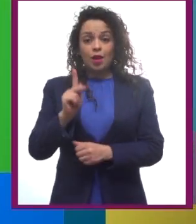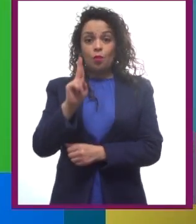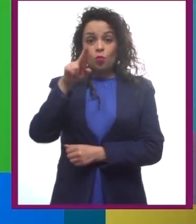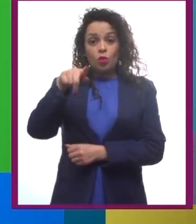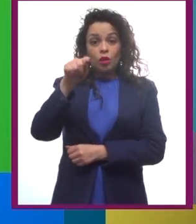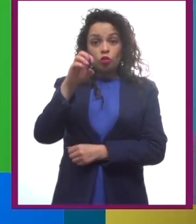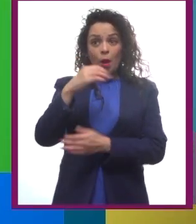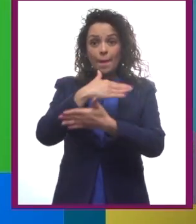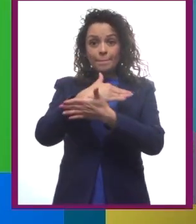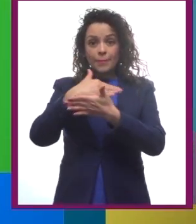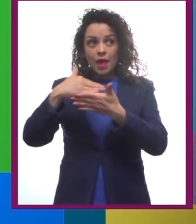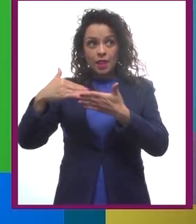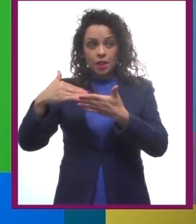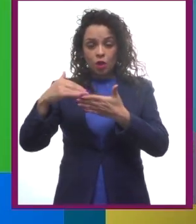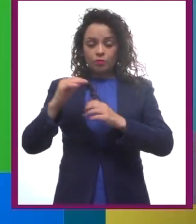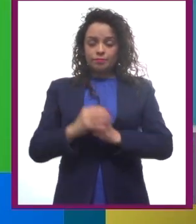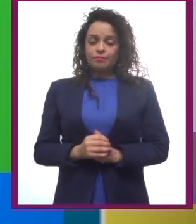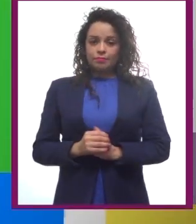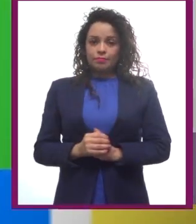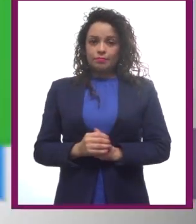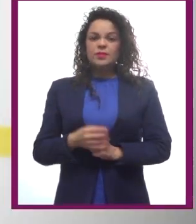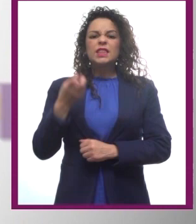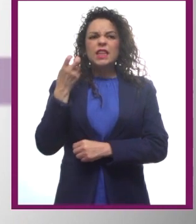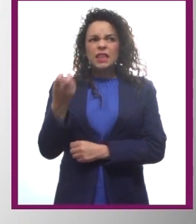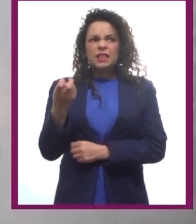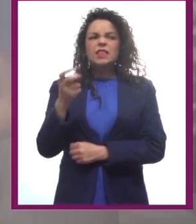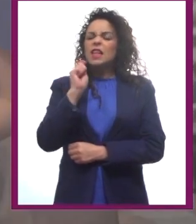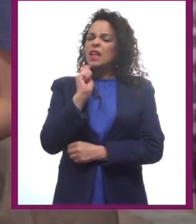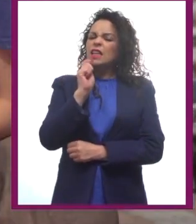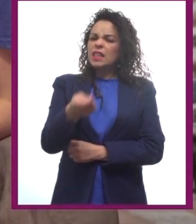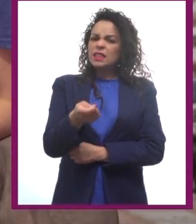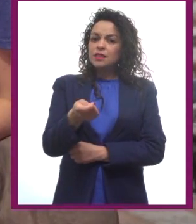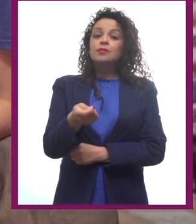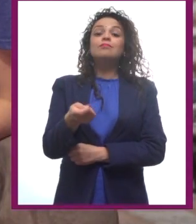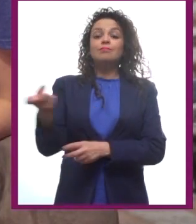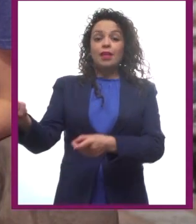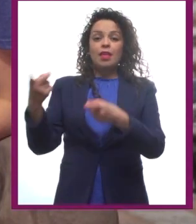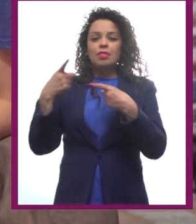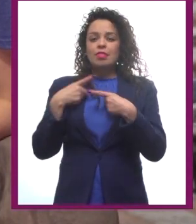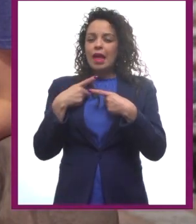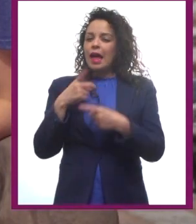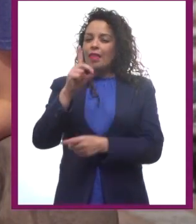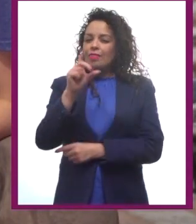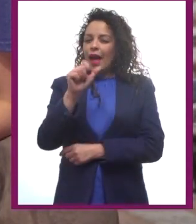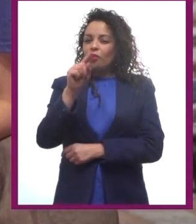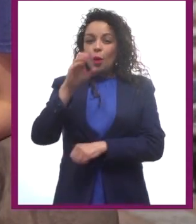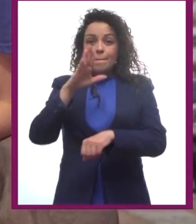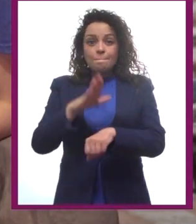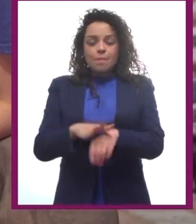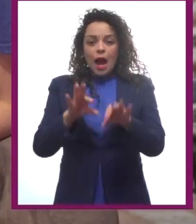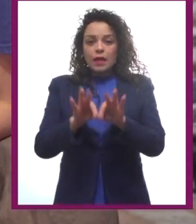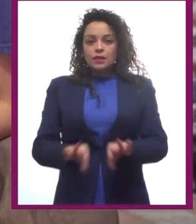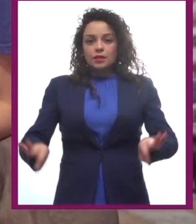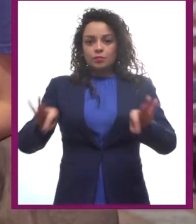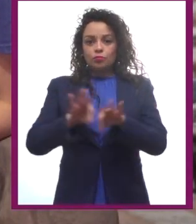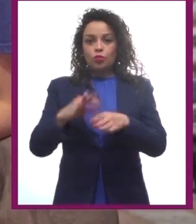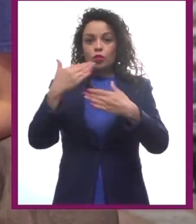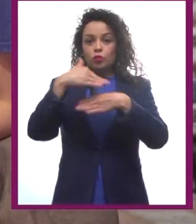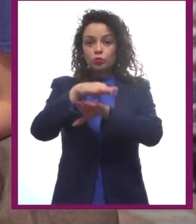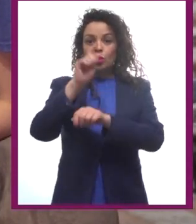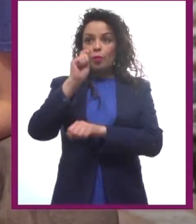o bitpoint, que tiene la función de darnos el último dato relevante sobre el universo de la película.